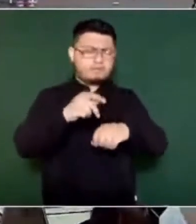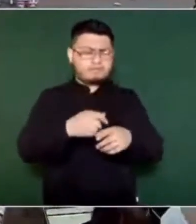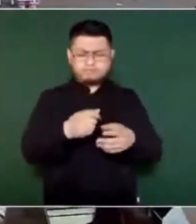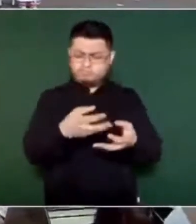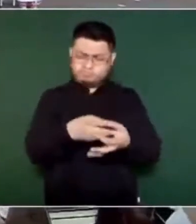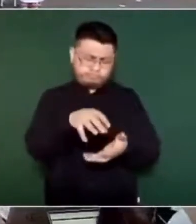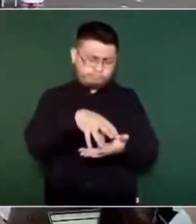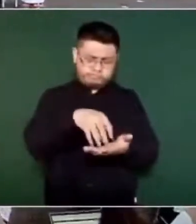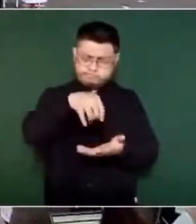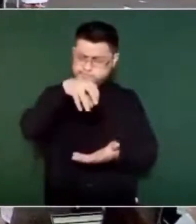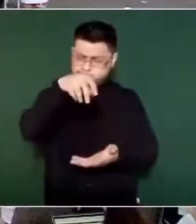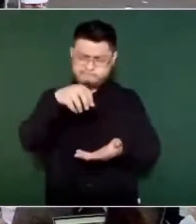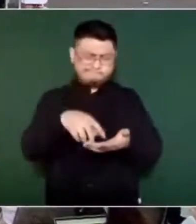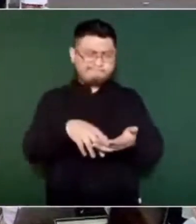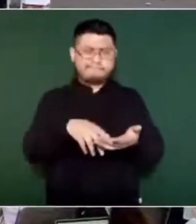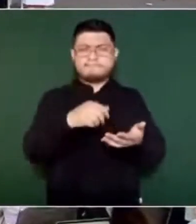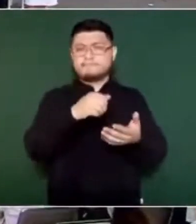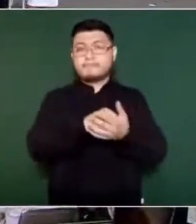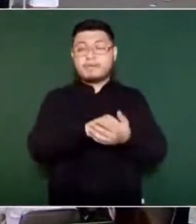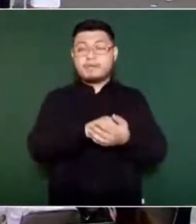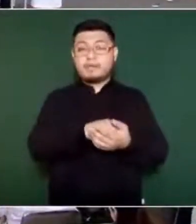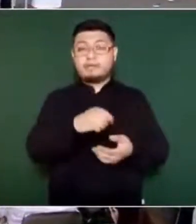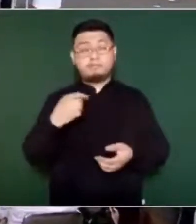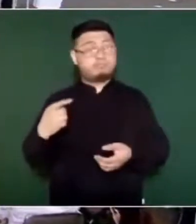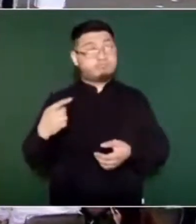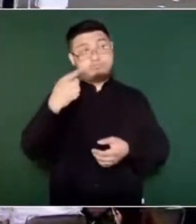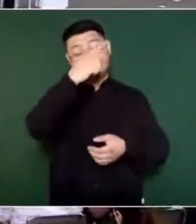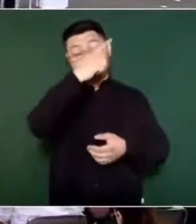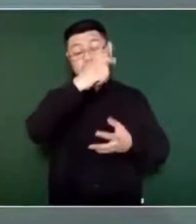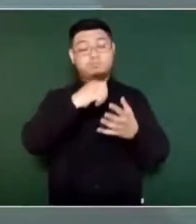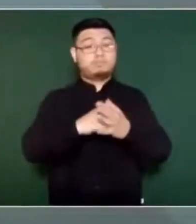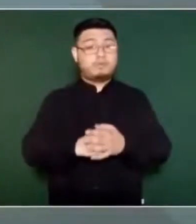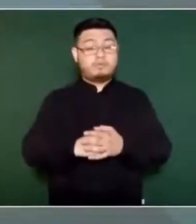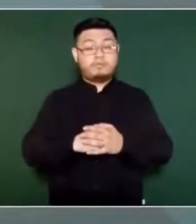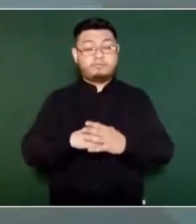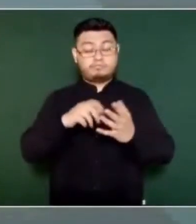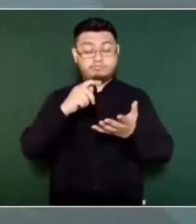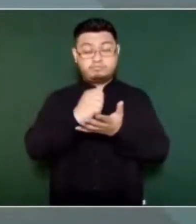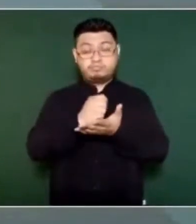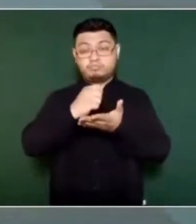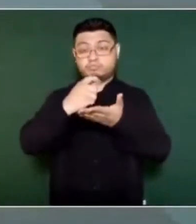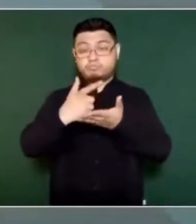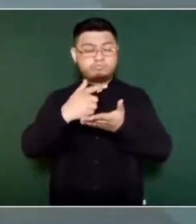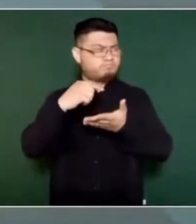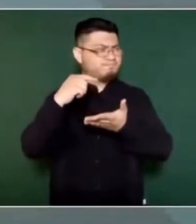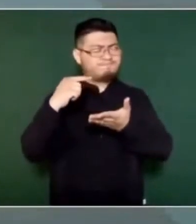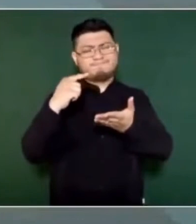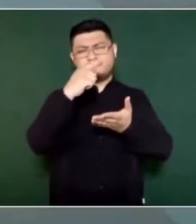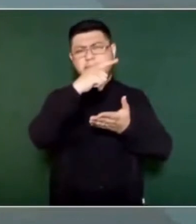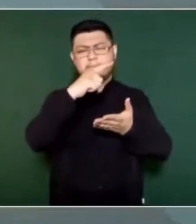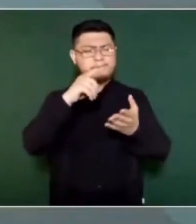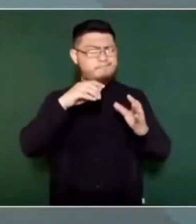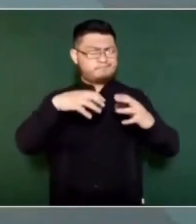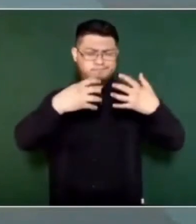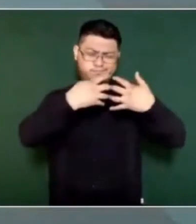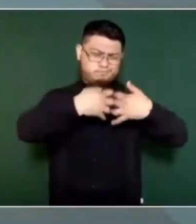desde los Tuxla, maquinaria, equipo.